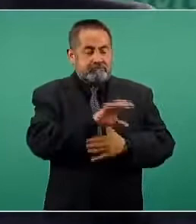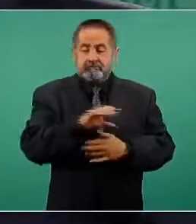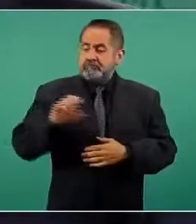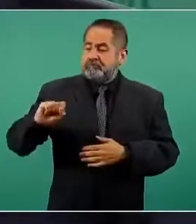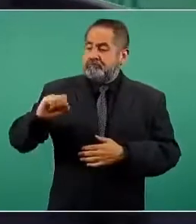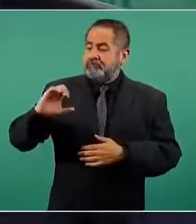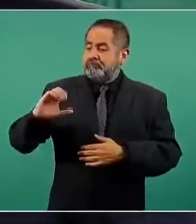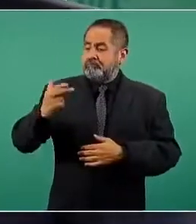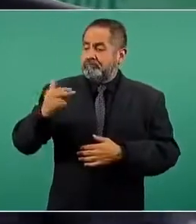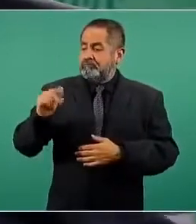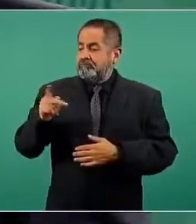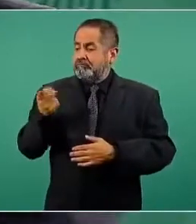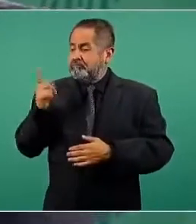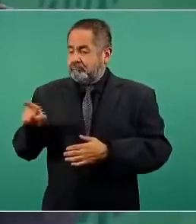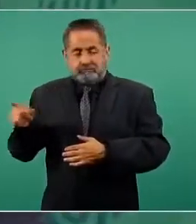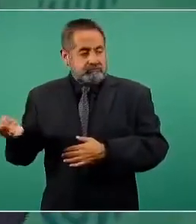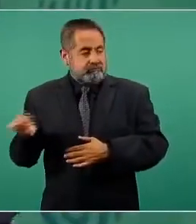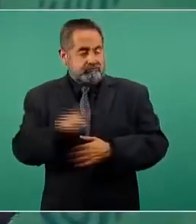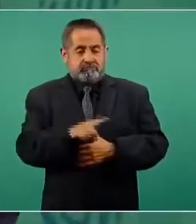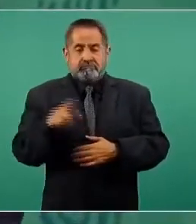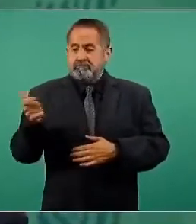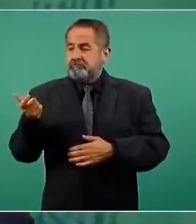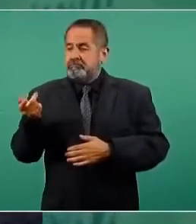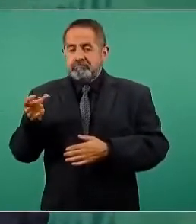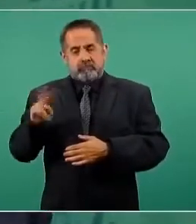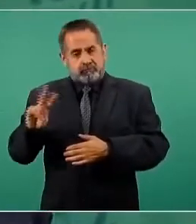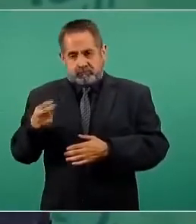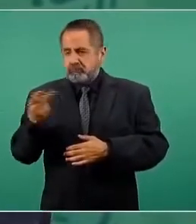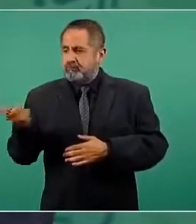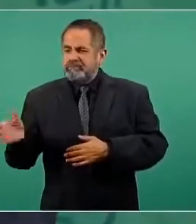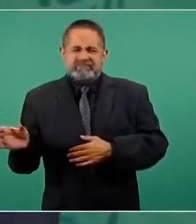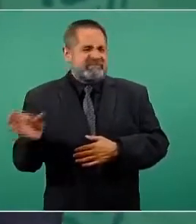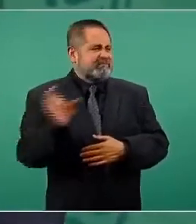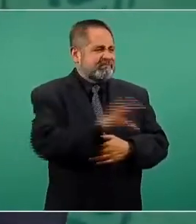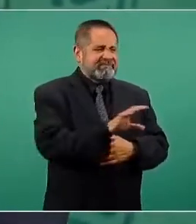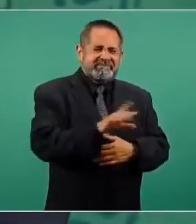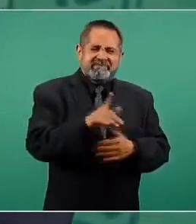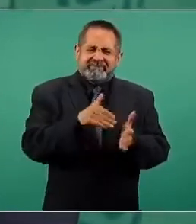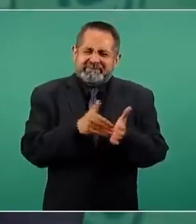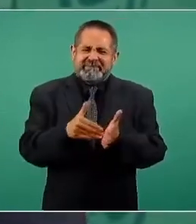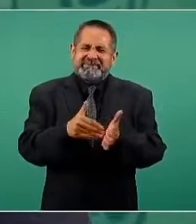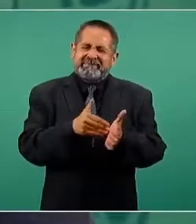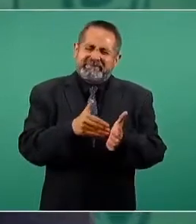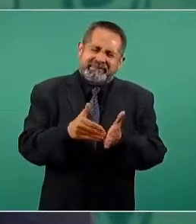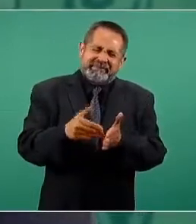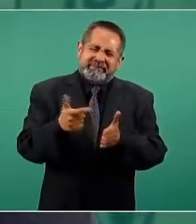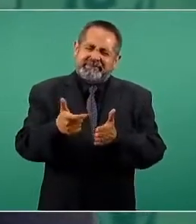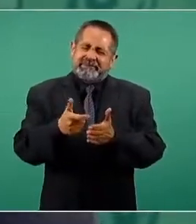le devuelva miles de millones de pesos.